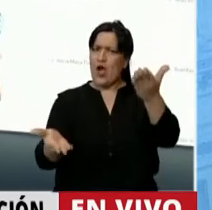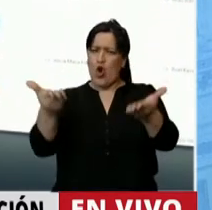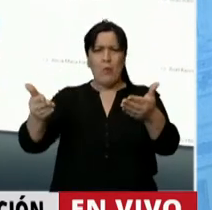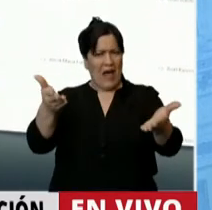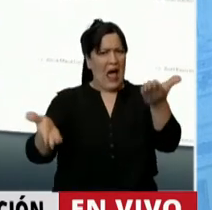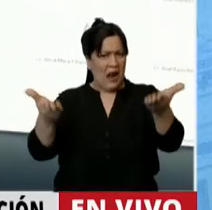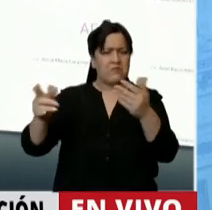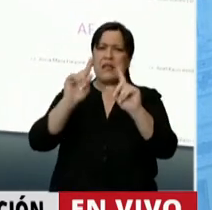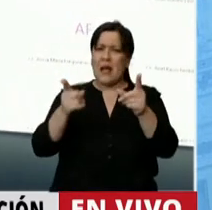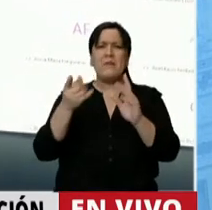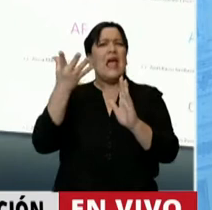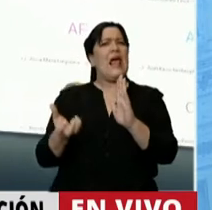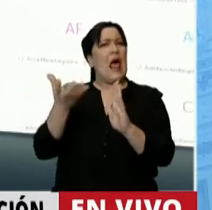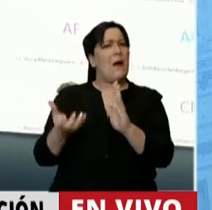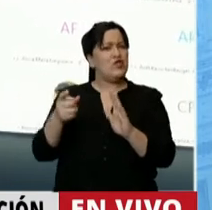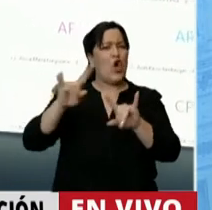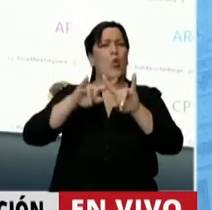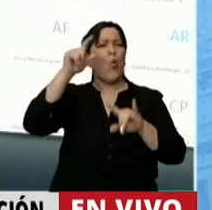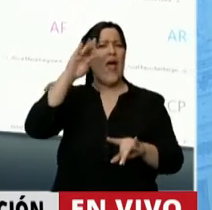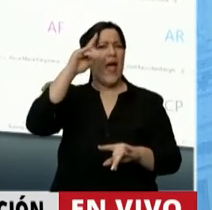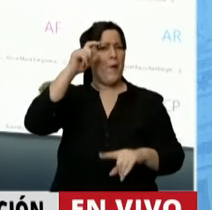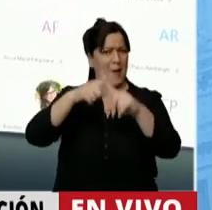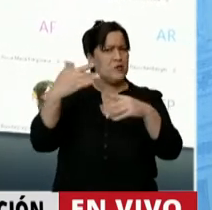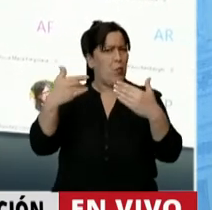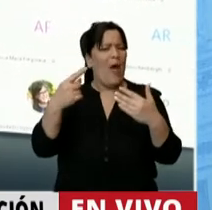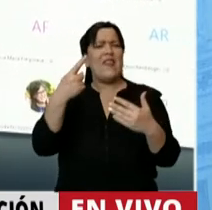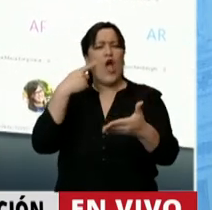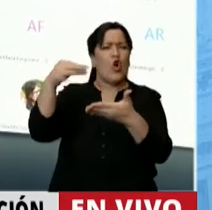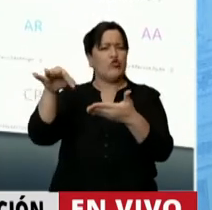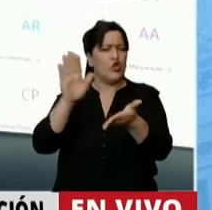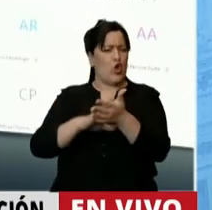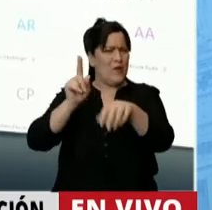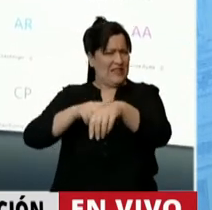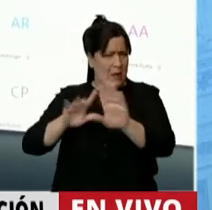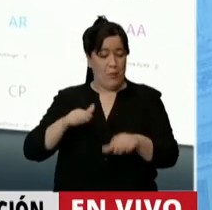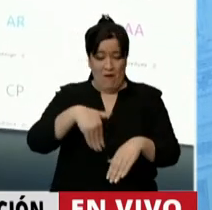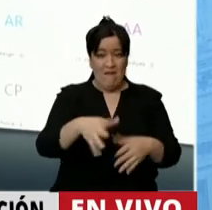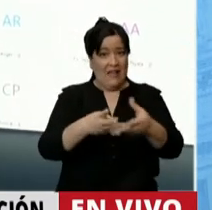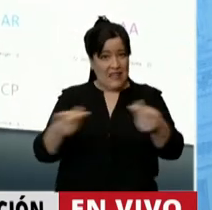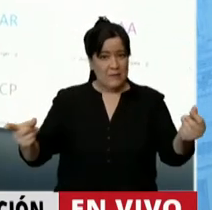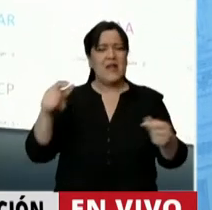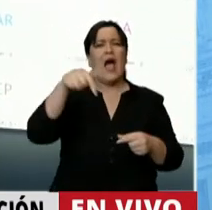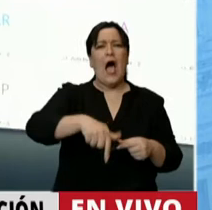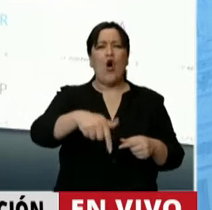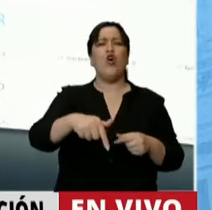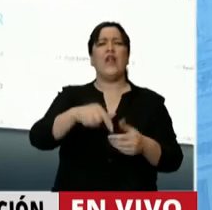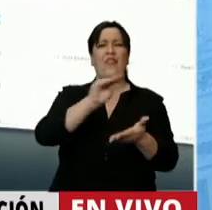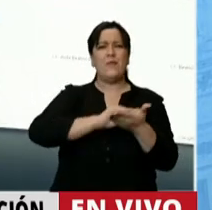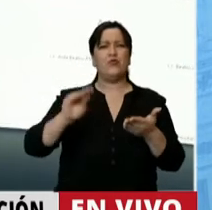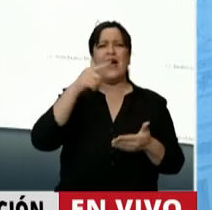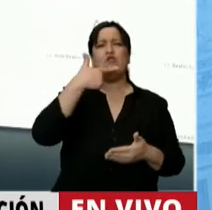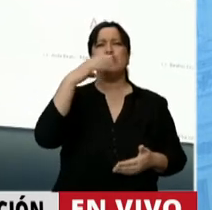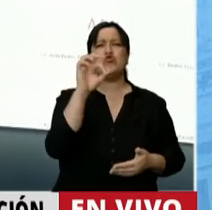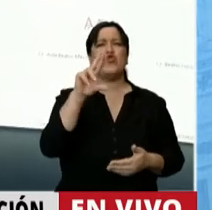revisando la grabación del Cisco Webex. Último orador, previos al cierre, tiene la palabra el diputado Martín